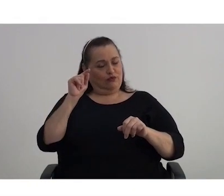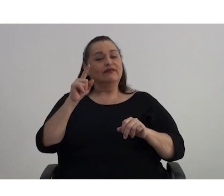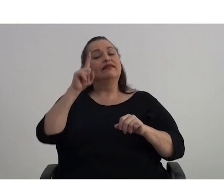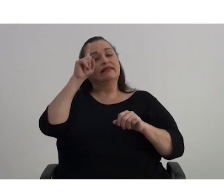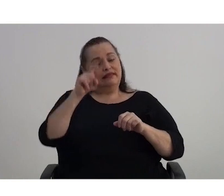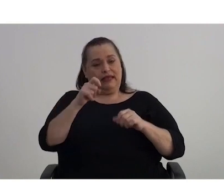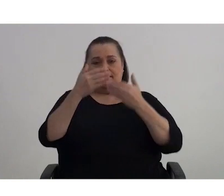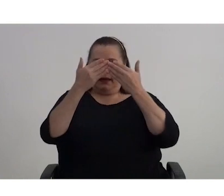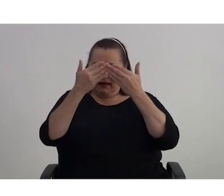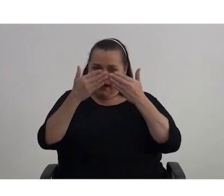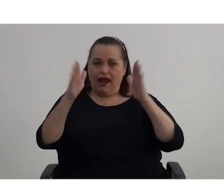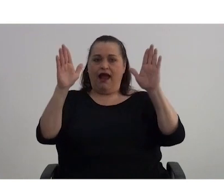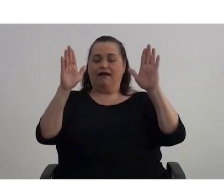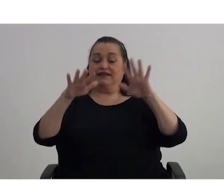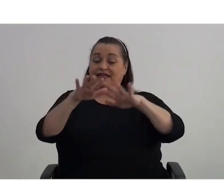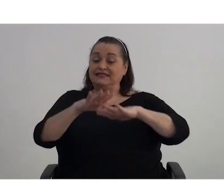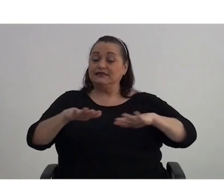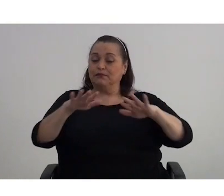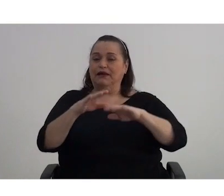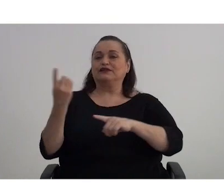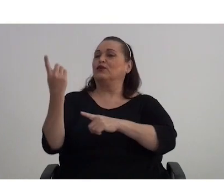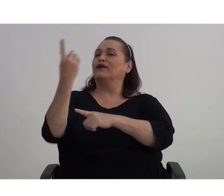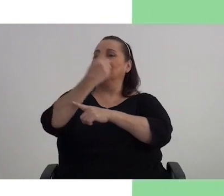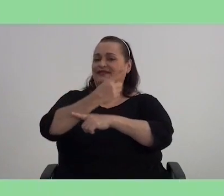abre espacio a este día.